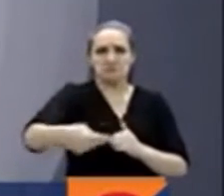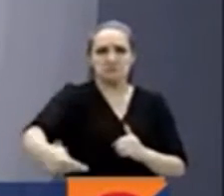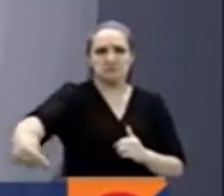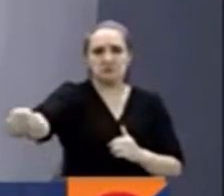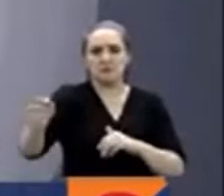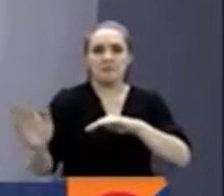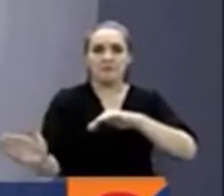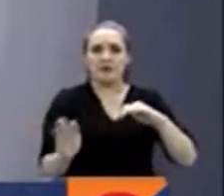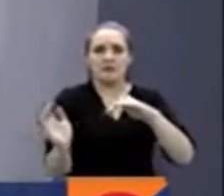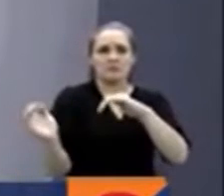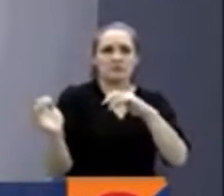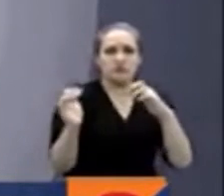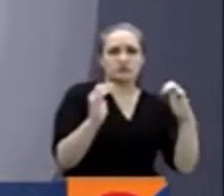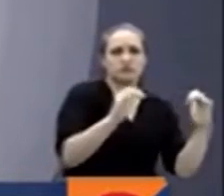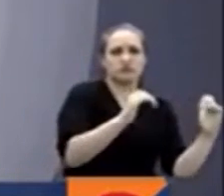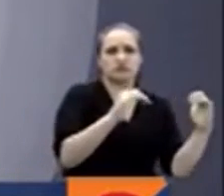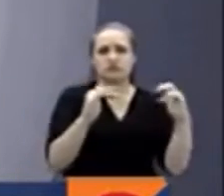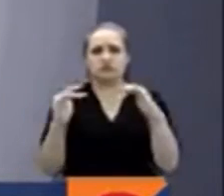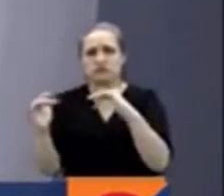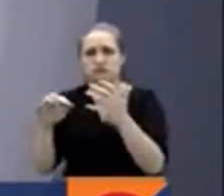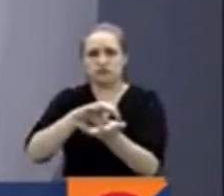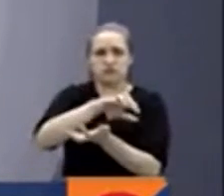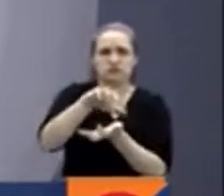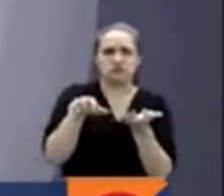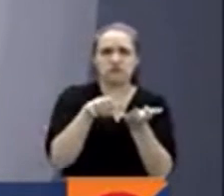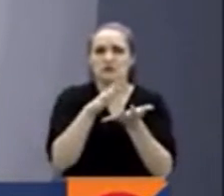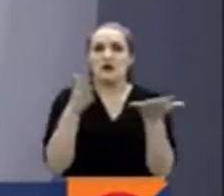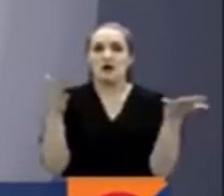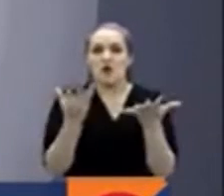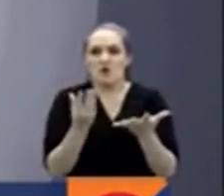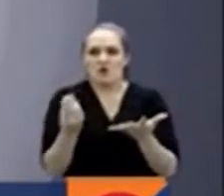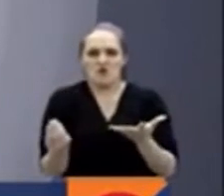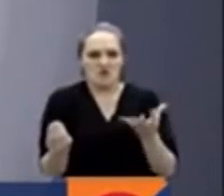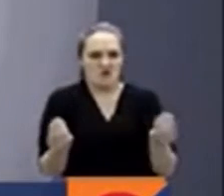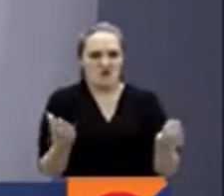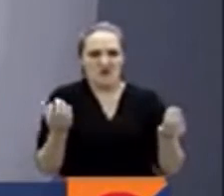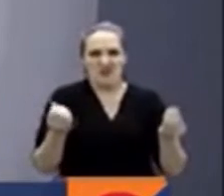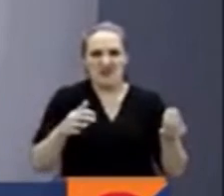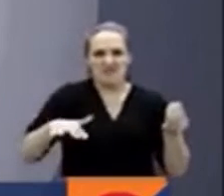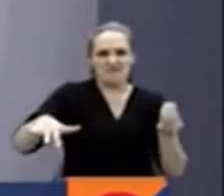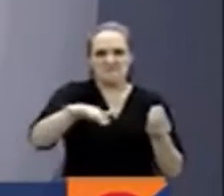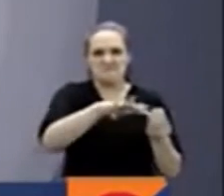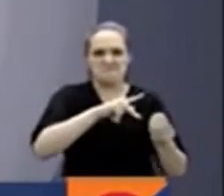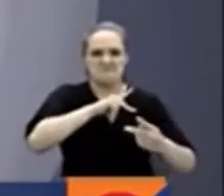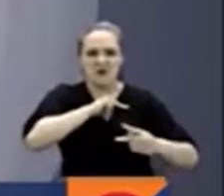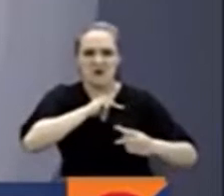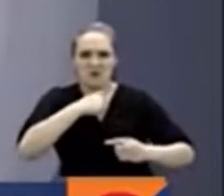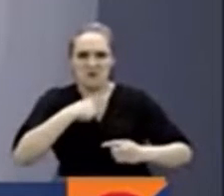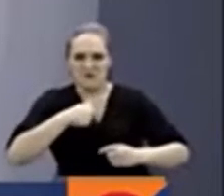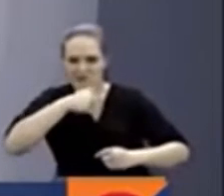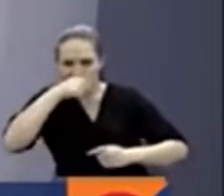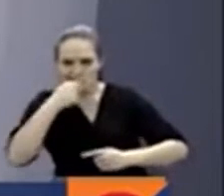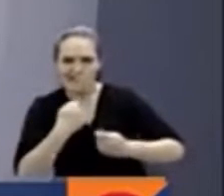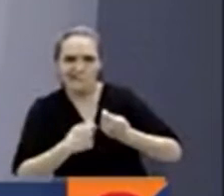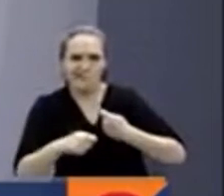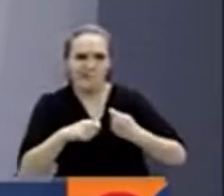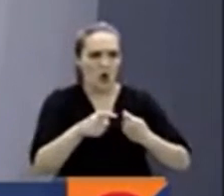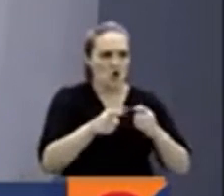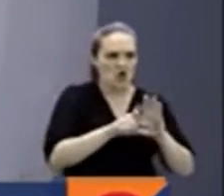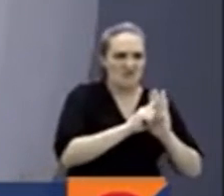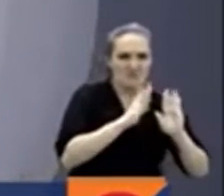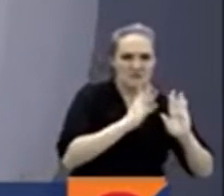entre grupos armados al margen de la ley por presuntas disputas de control de corredores de movilidad, producción y acopio de sustancias